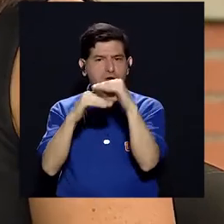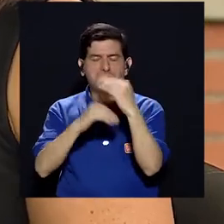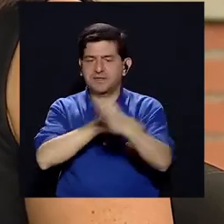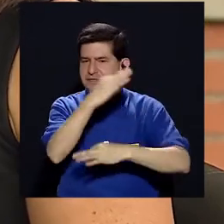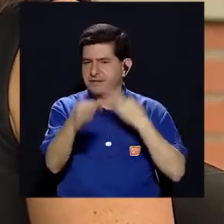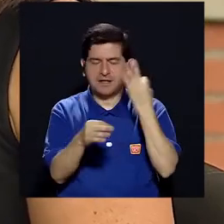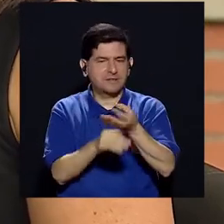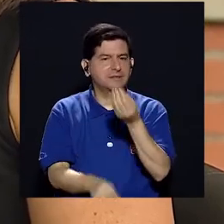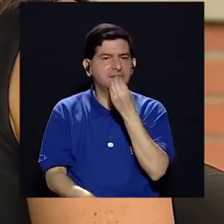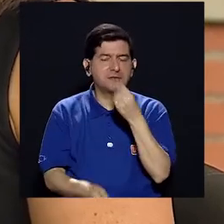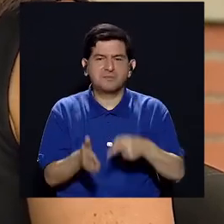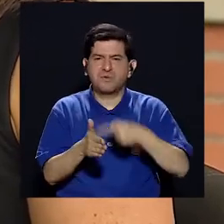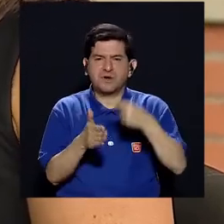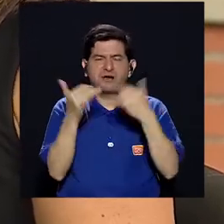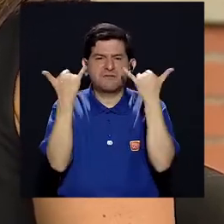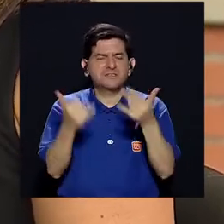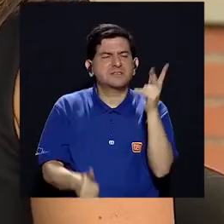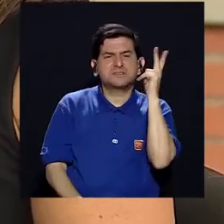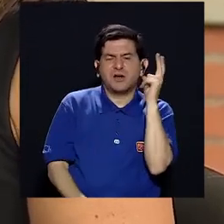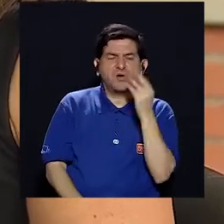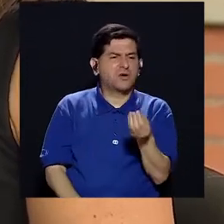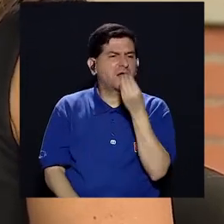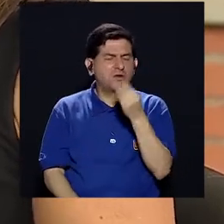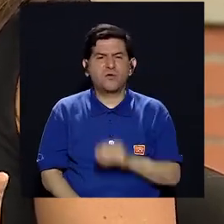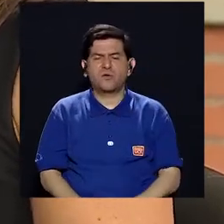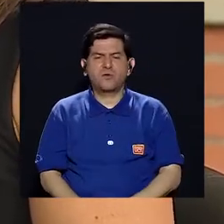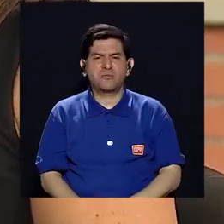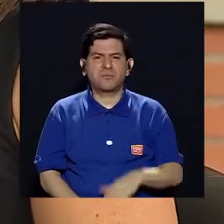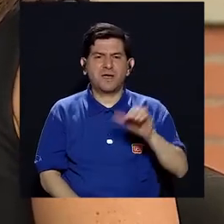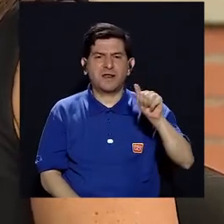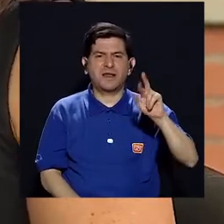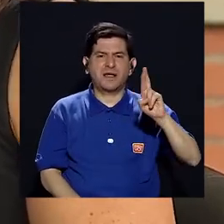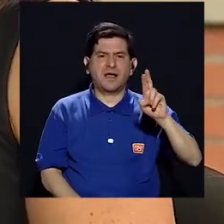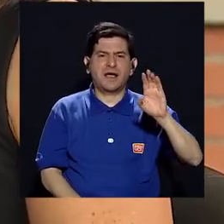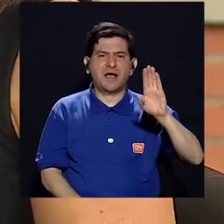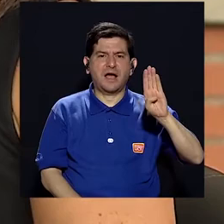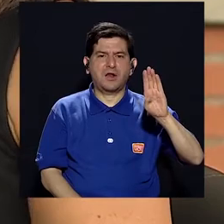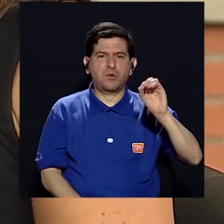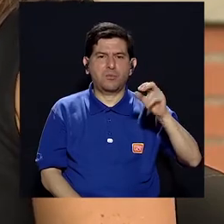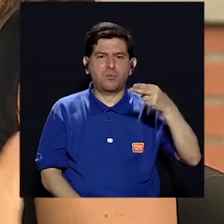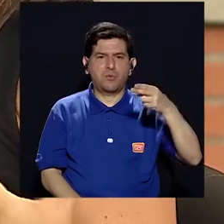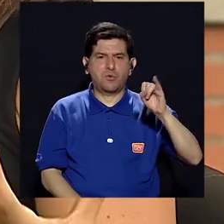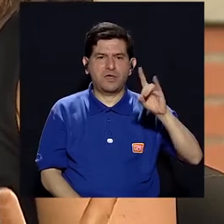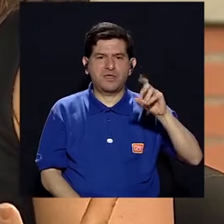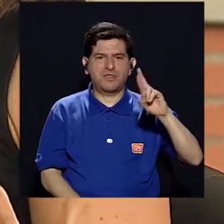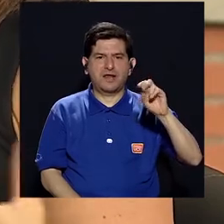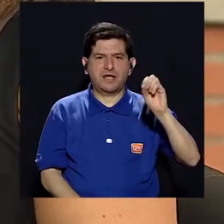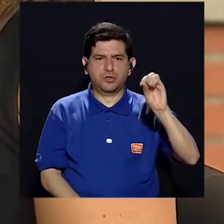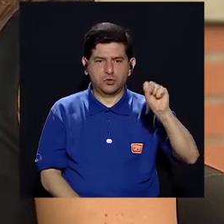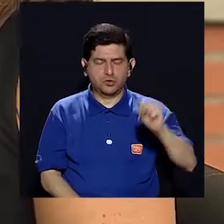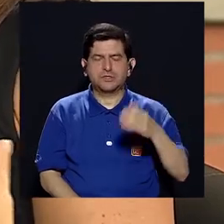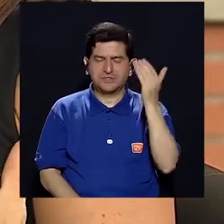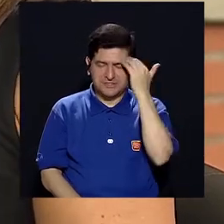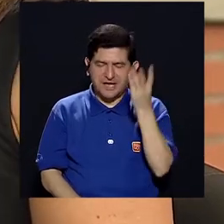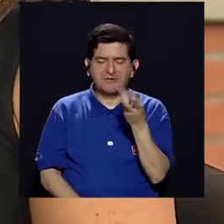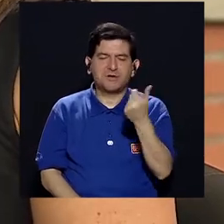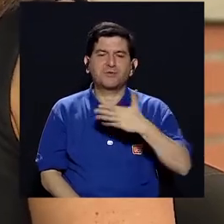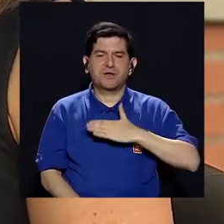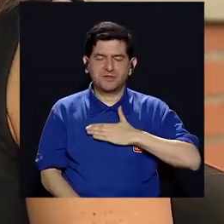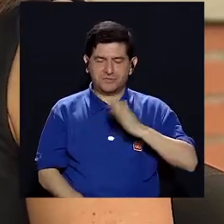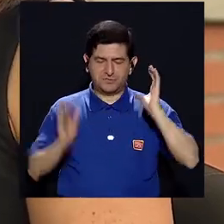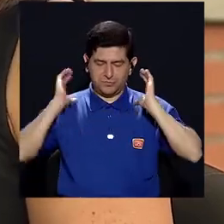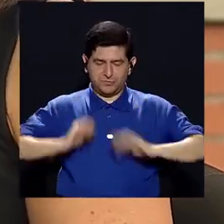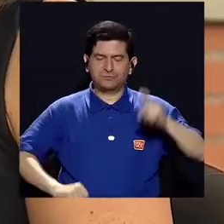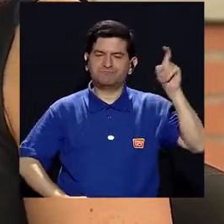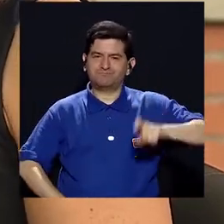restringir un cierto tipo de alimento, que a veces ahora se escucha mucho que no hay que comer carbohidratos, no, hay que saber qué tipo de carbohidratos consumir, la cantidad que mi